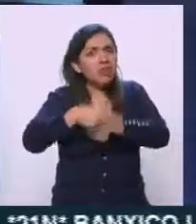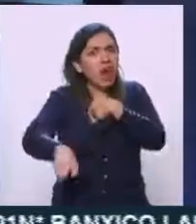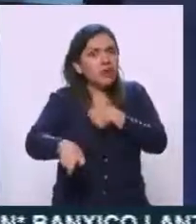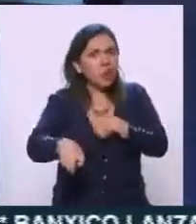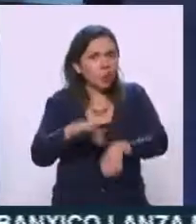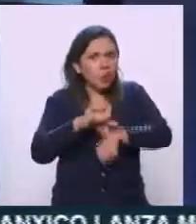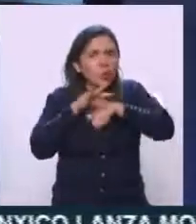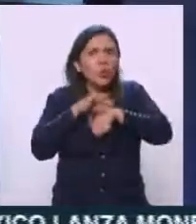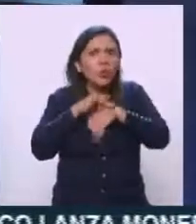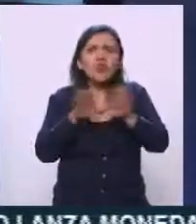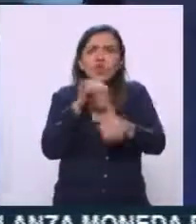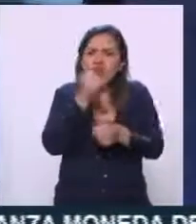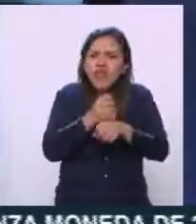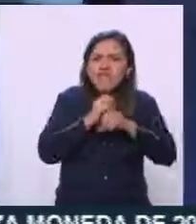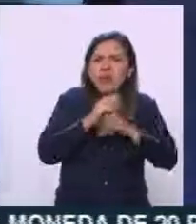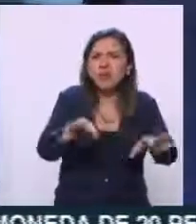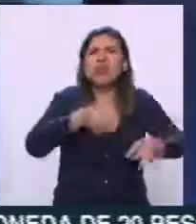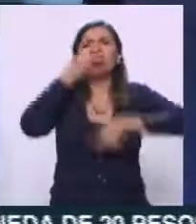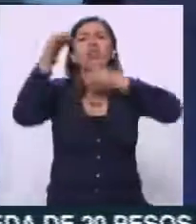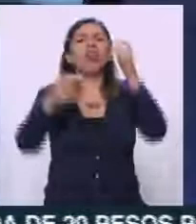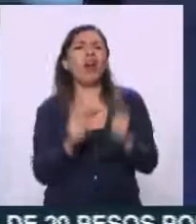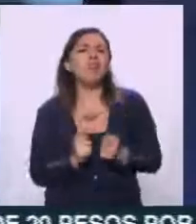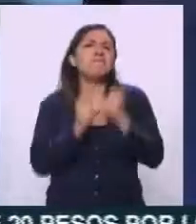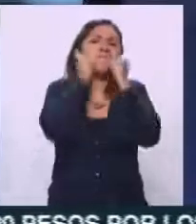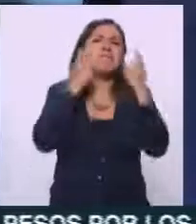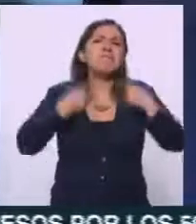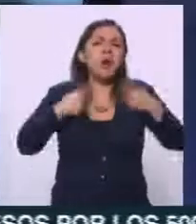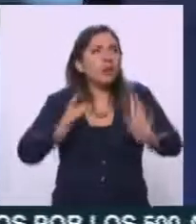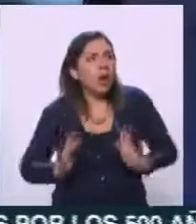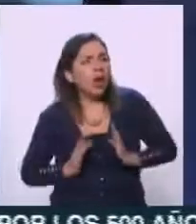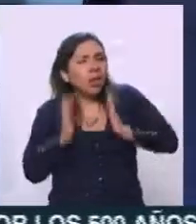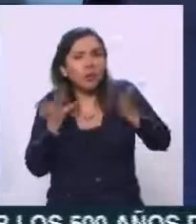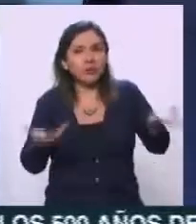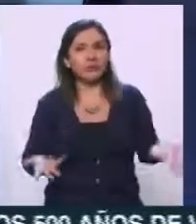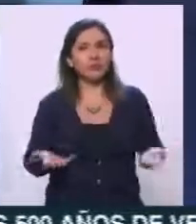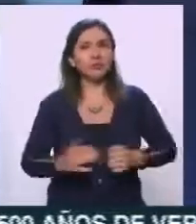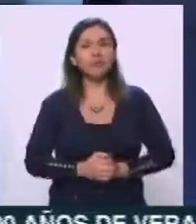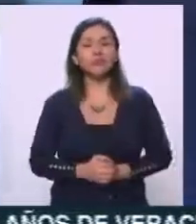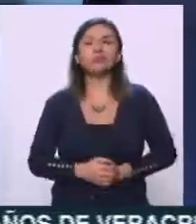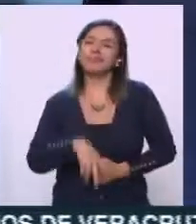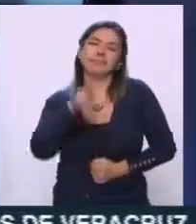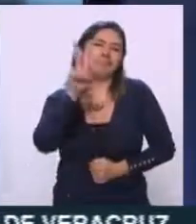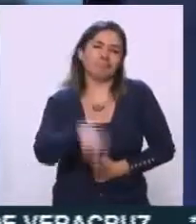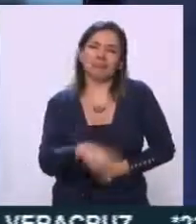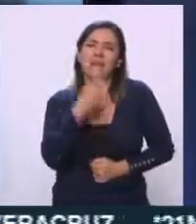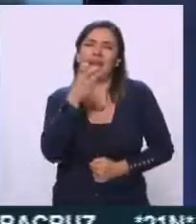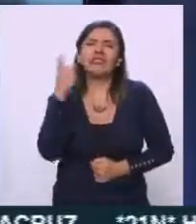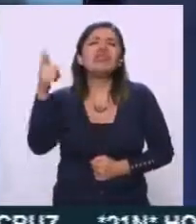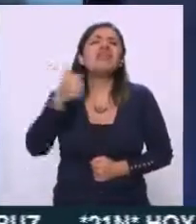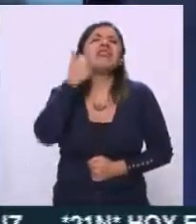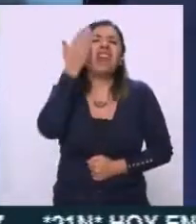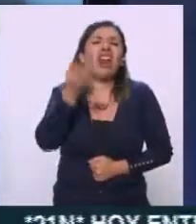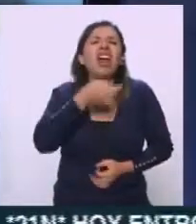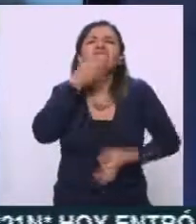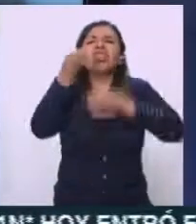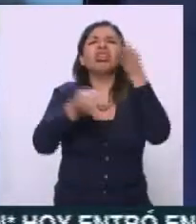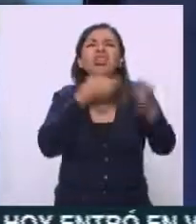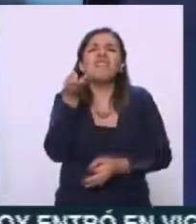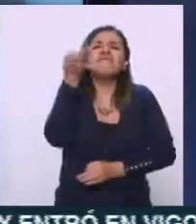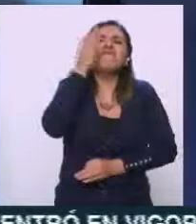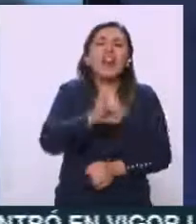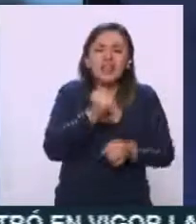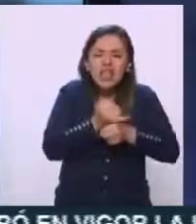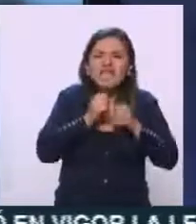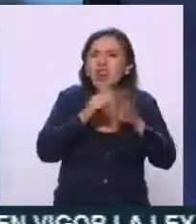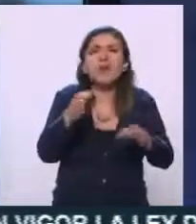evidente, la desinformación hacia la audiencia, hacia las personas, hacia la población. Pues claramente la intención es desinformar, porque además